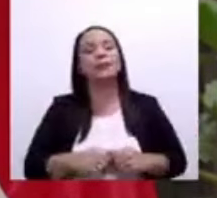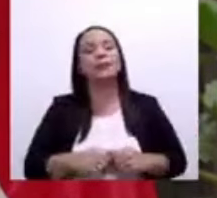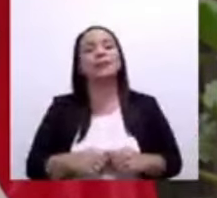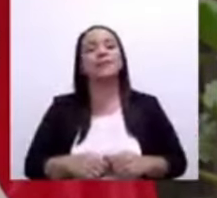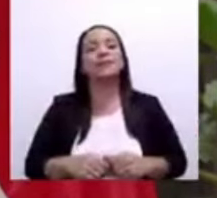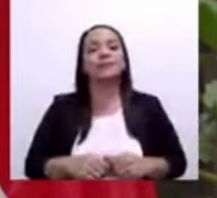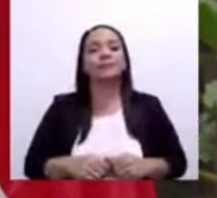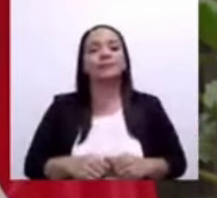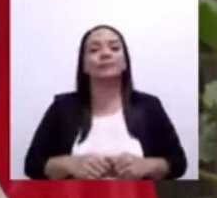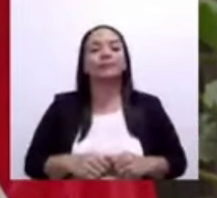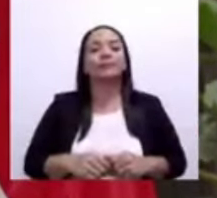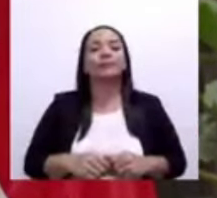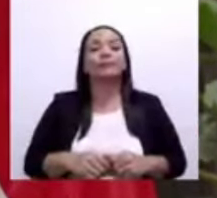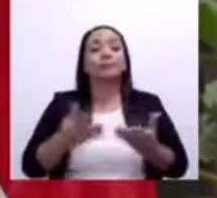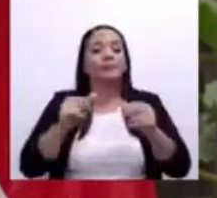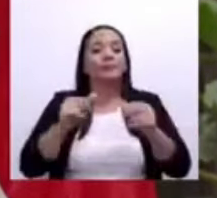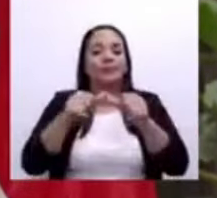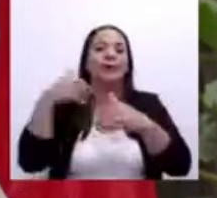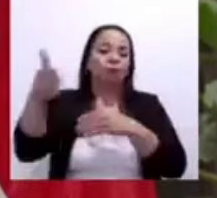Pasamos con la parte normal de la conferencia.